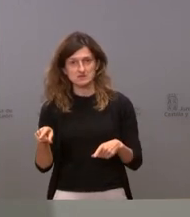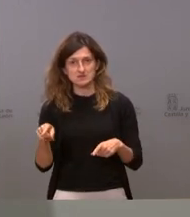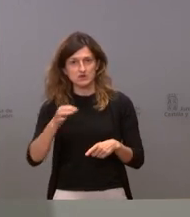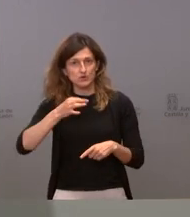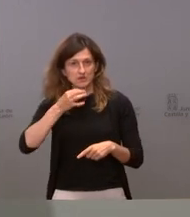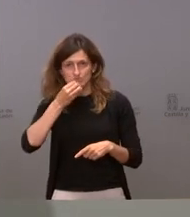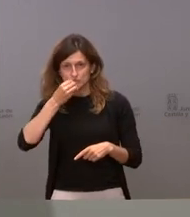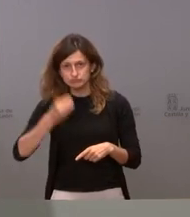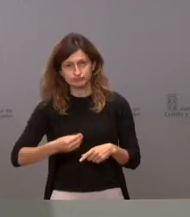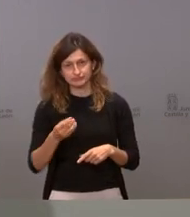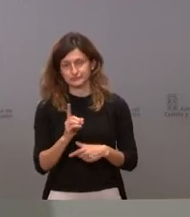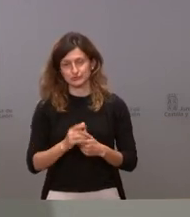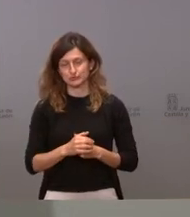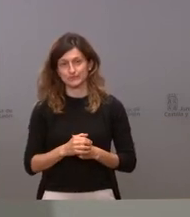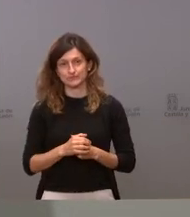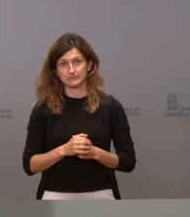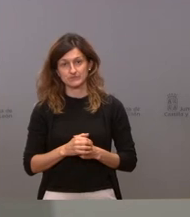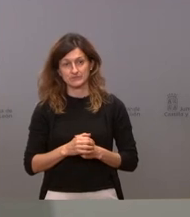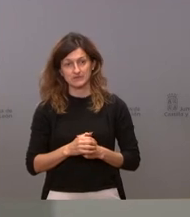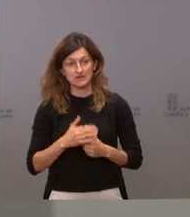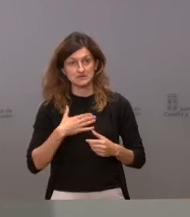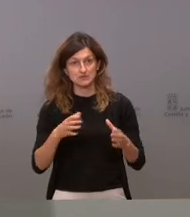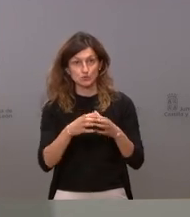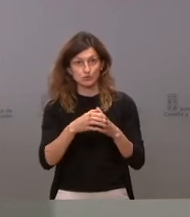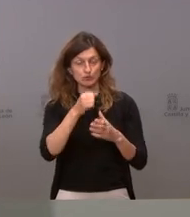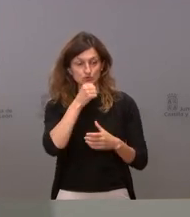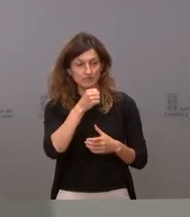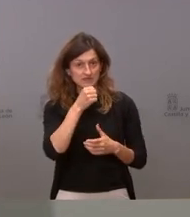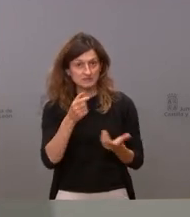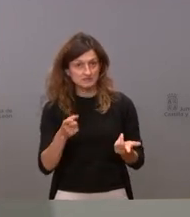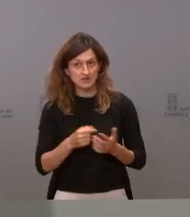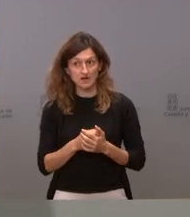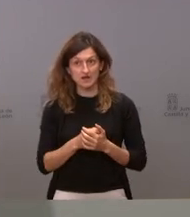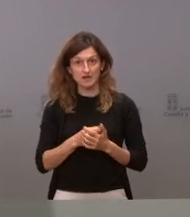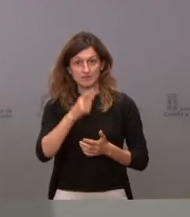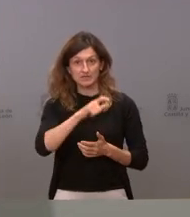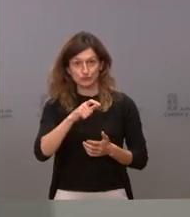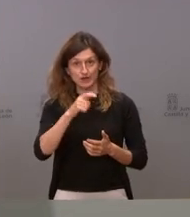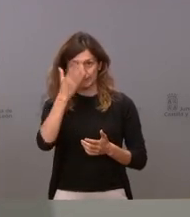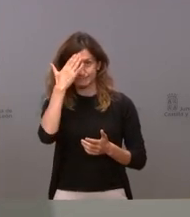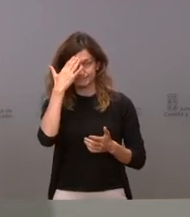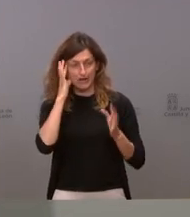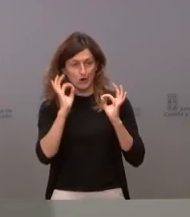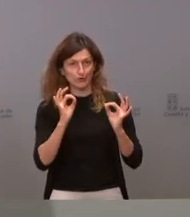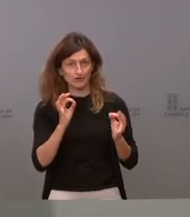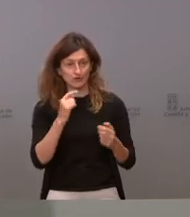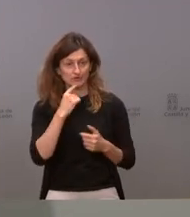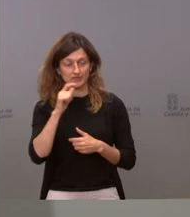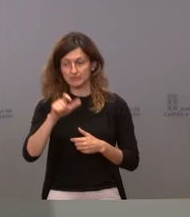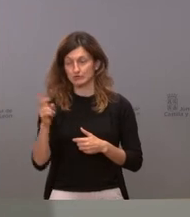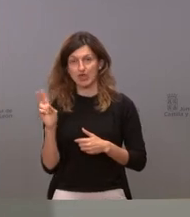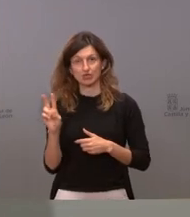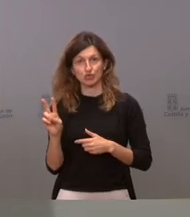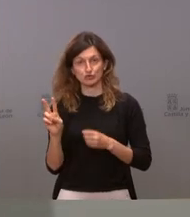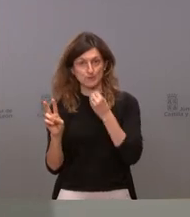ideales y lo propio sería que si en el partido socialista hubiera alguien sensato pues les dijese casi que mejor